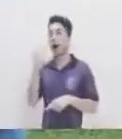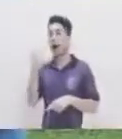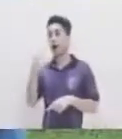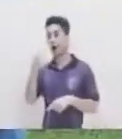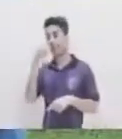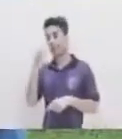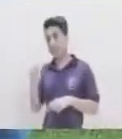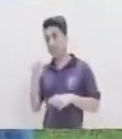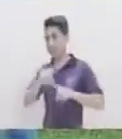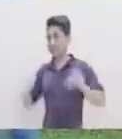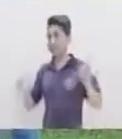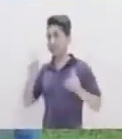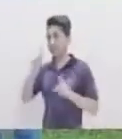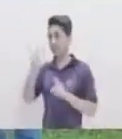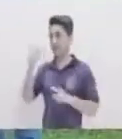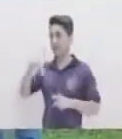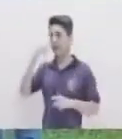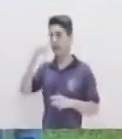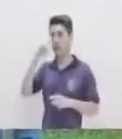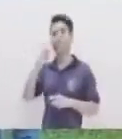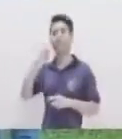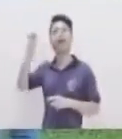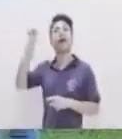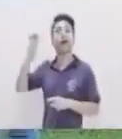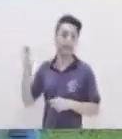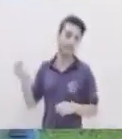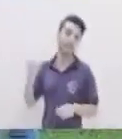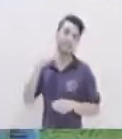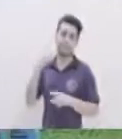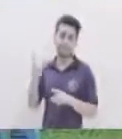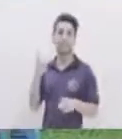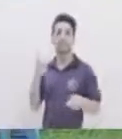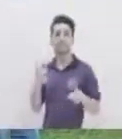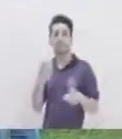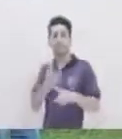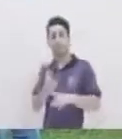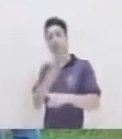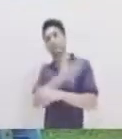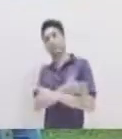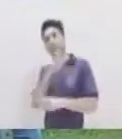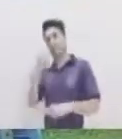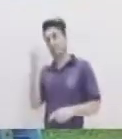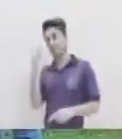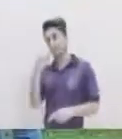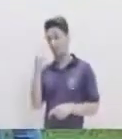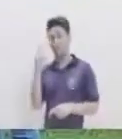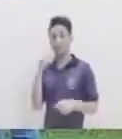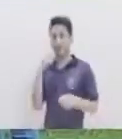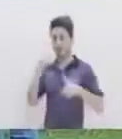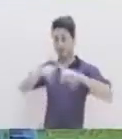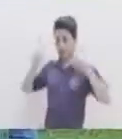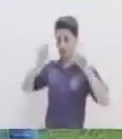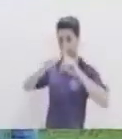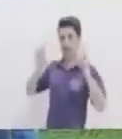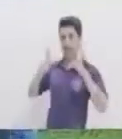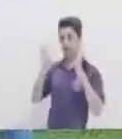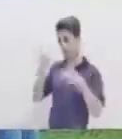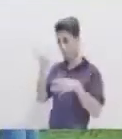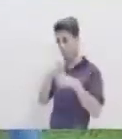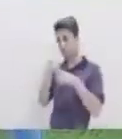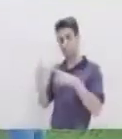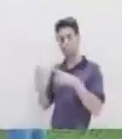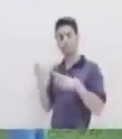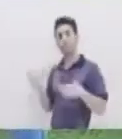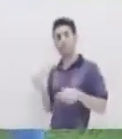Ya lo estamos poniendo en pasado ¿Verdad? Y del indicativo Y del indicativo Y Entonces también esa tilde Puede marcar la diferencia en nuestras